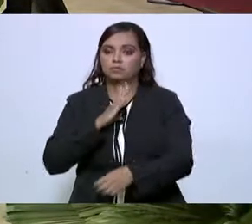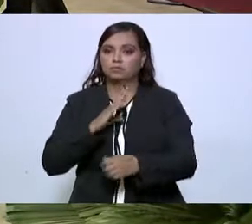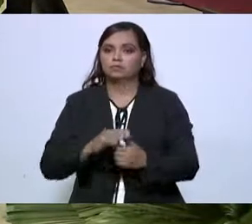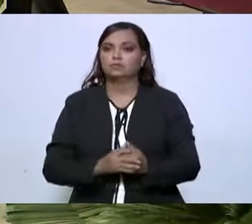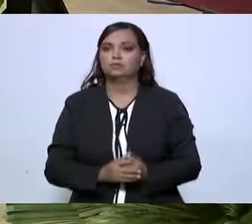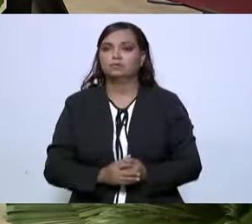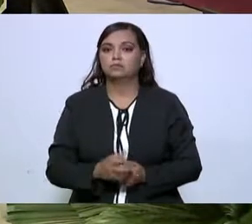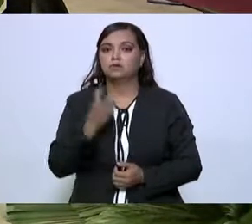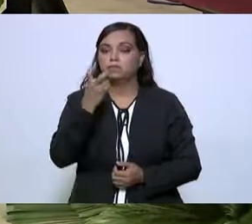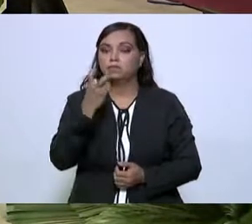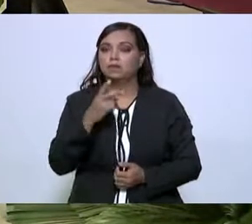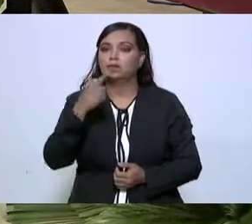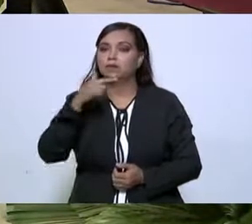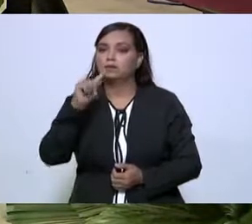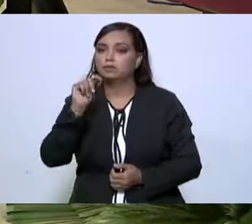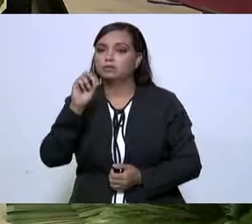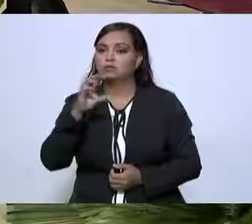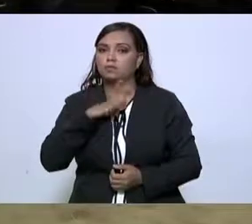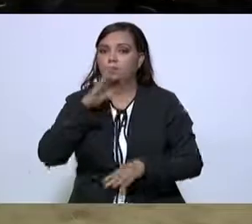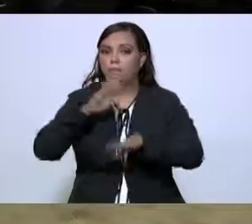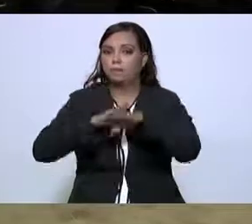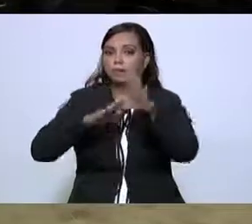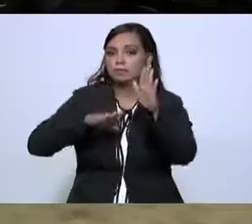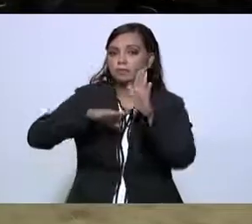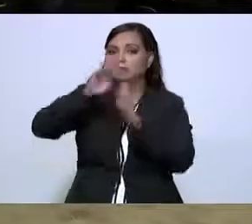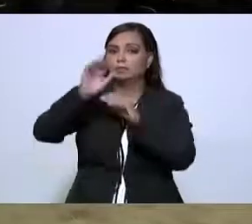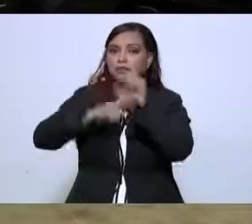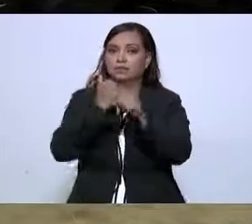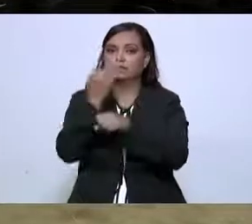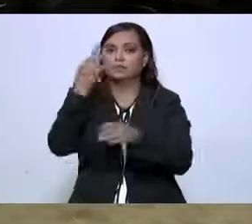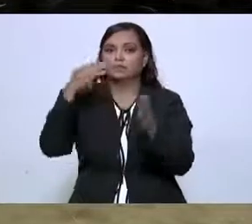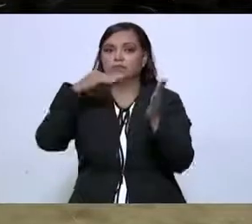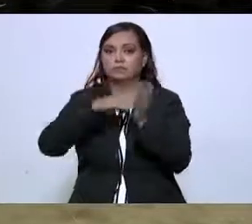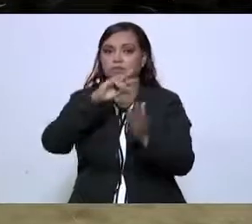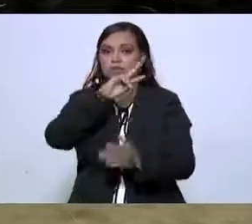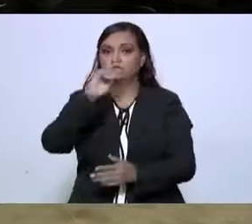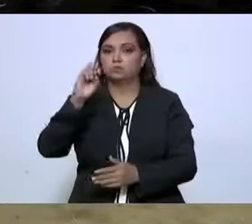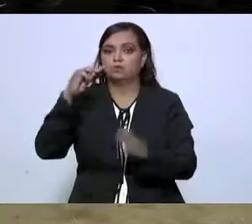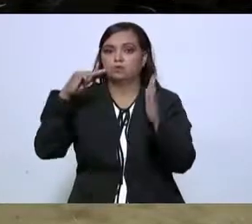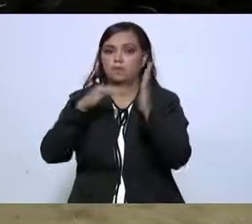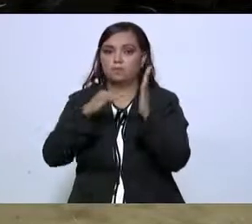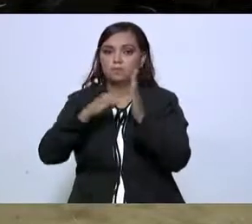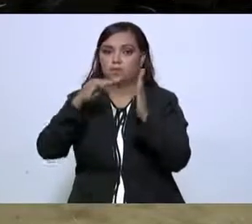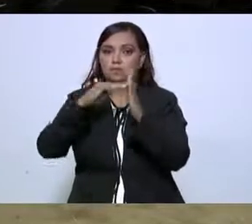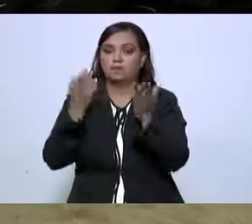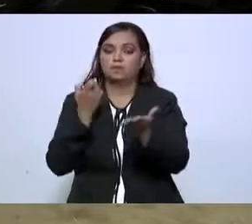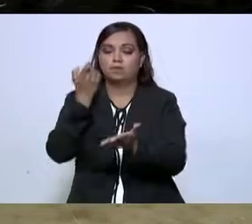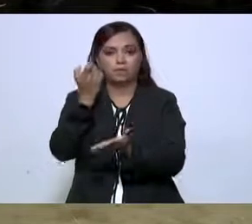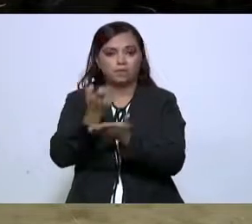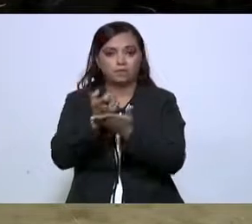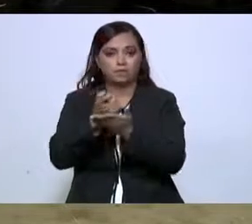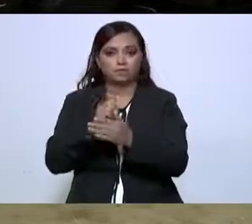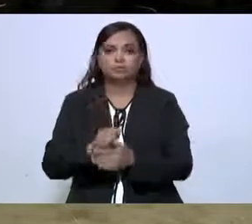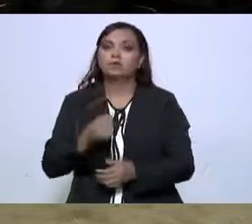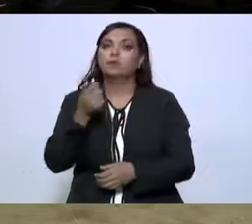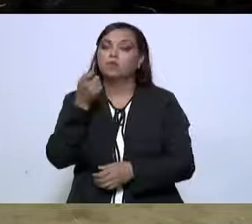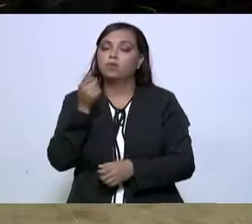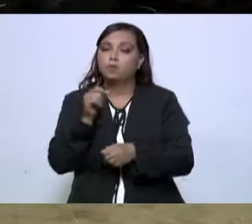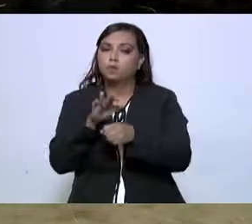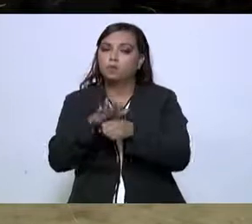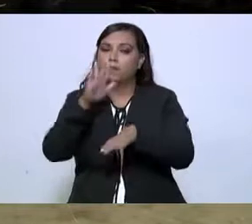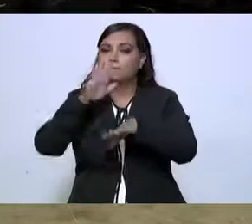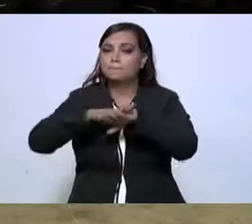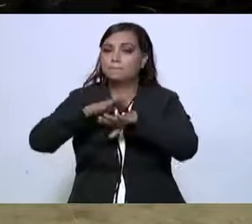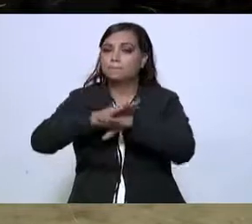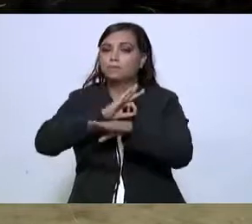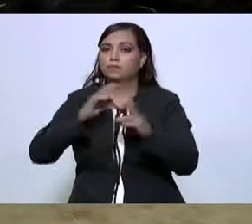Dicho gasto ascendió en este año a 3.200 millones de pesos. De estos la mayor